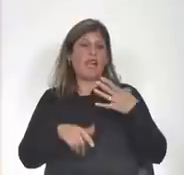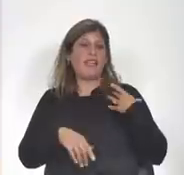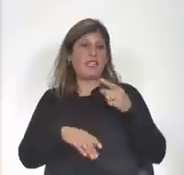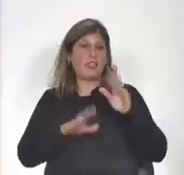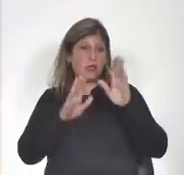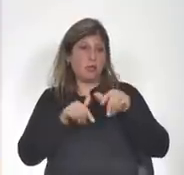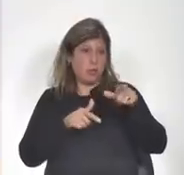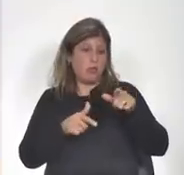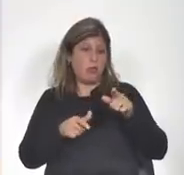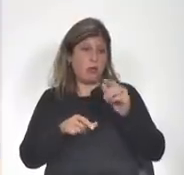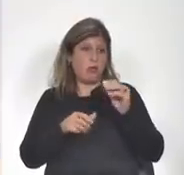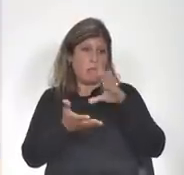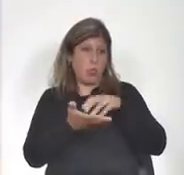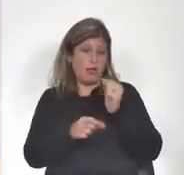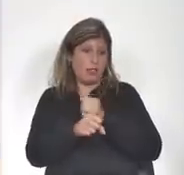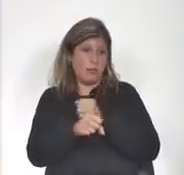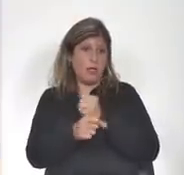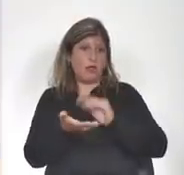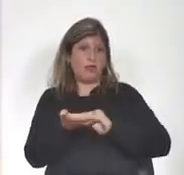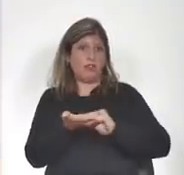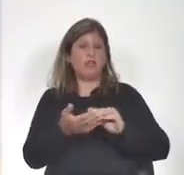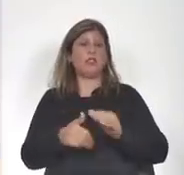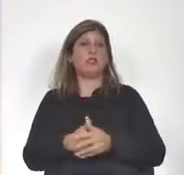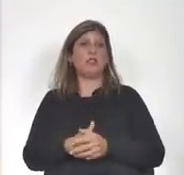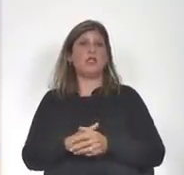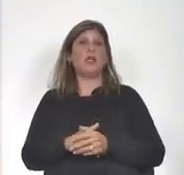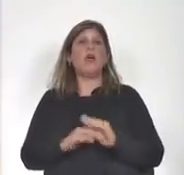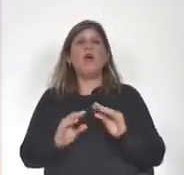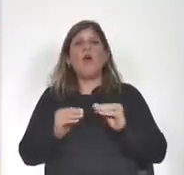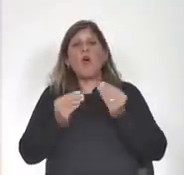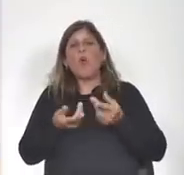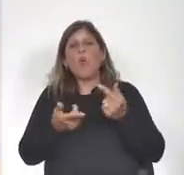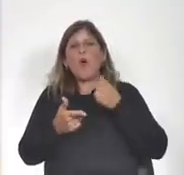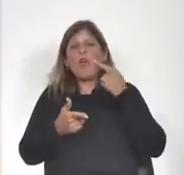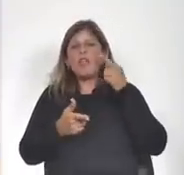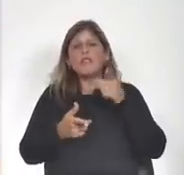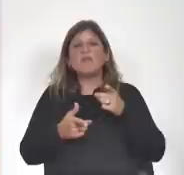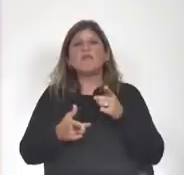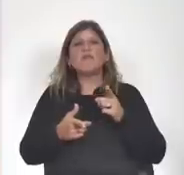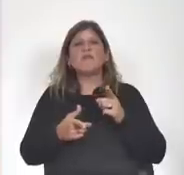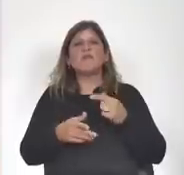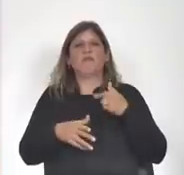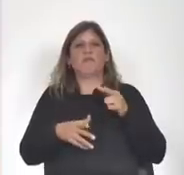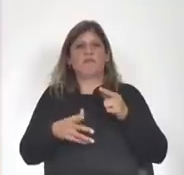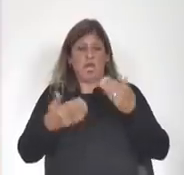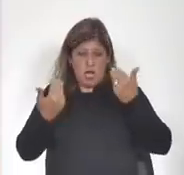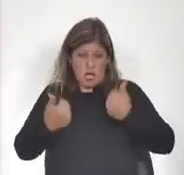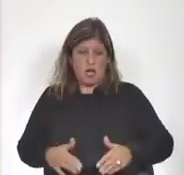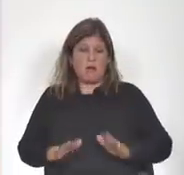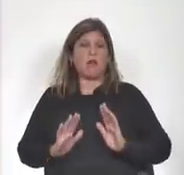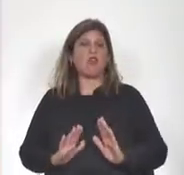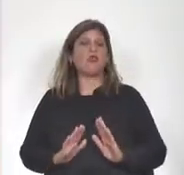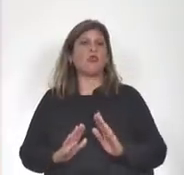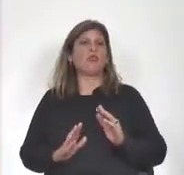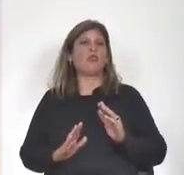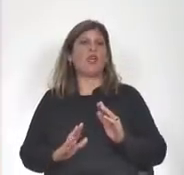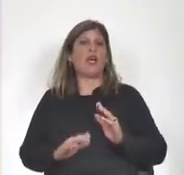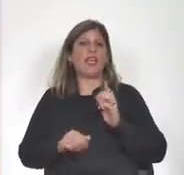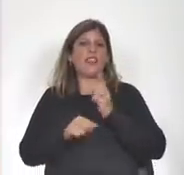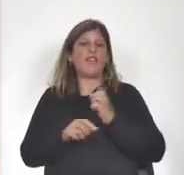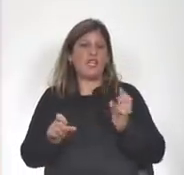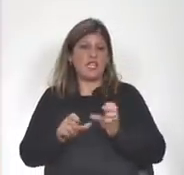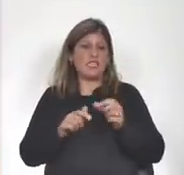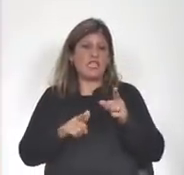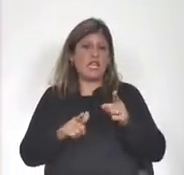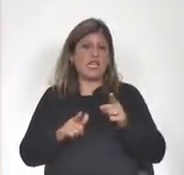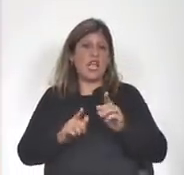cuál estima la ministra que debió ser la conducta de esos funcionarios cuando la